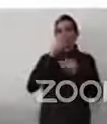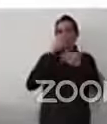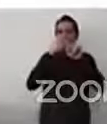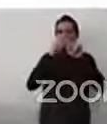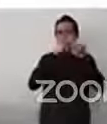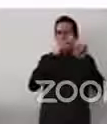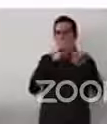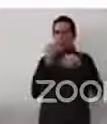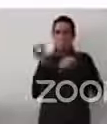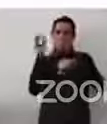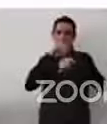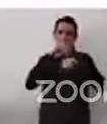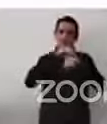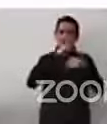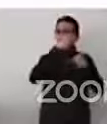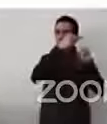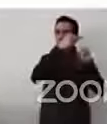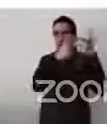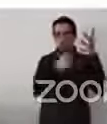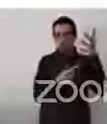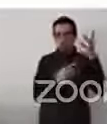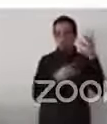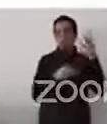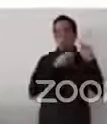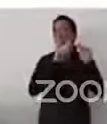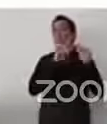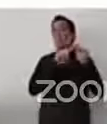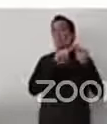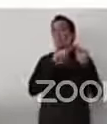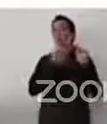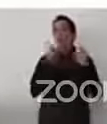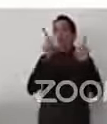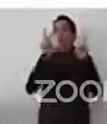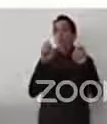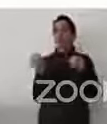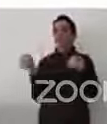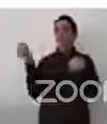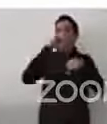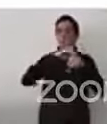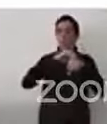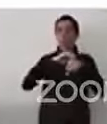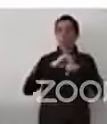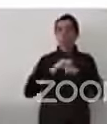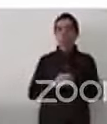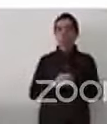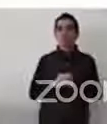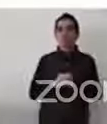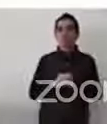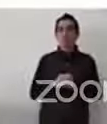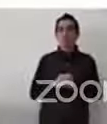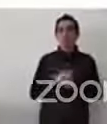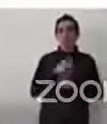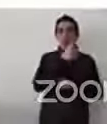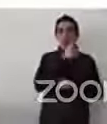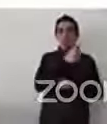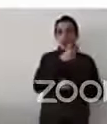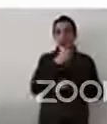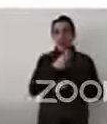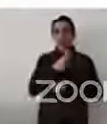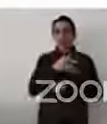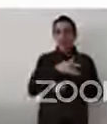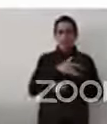incluido un tema como la orientación sexual, identidad y expresión de género, que también